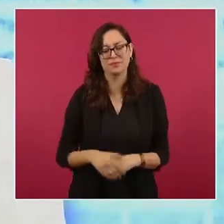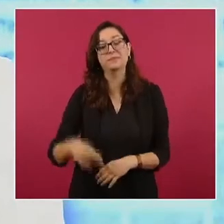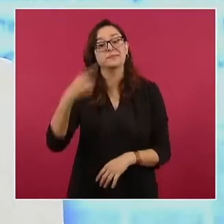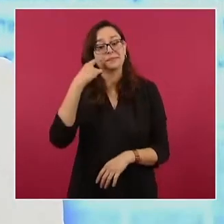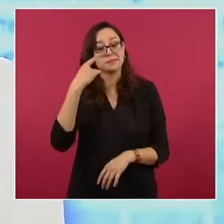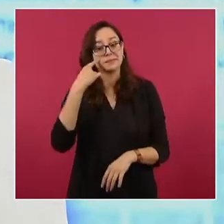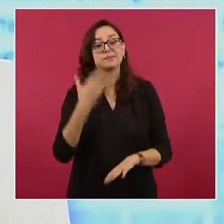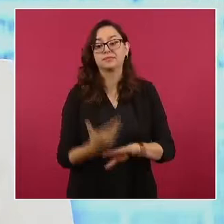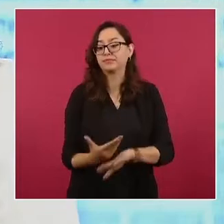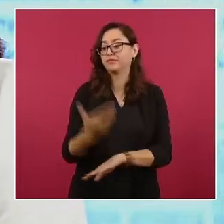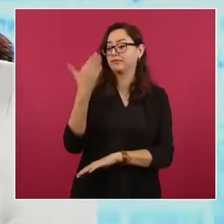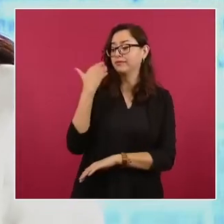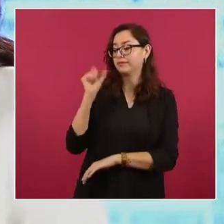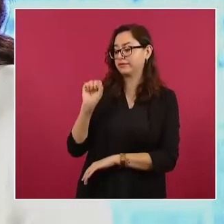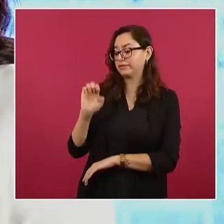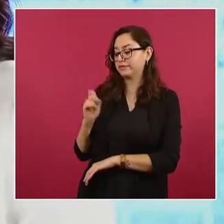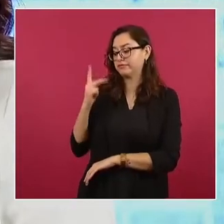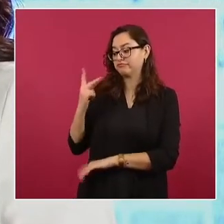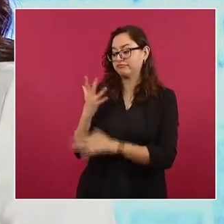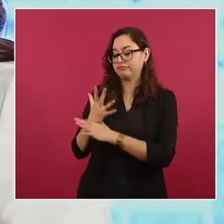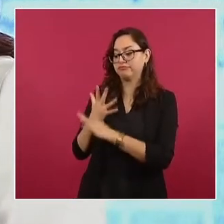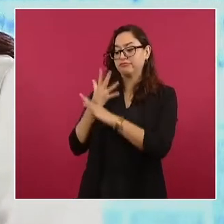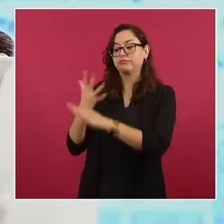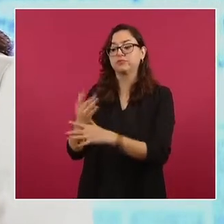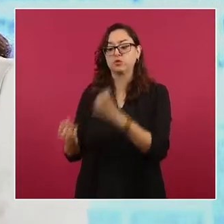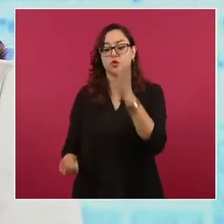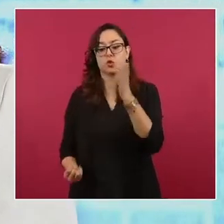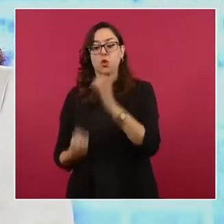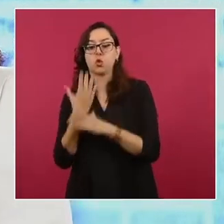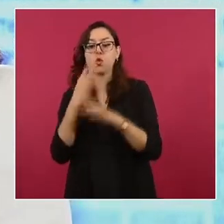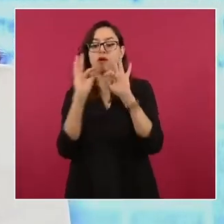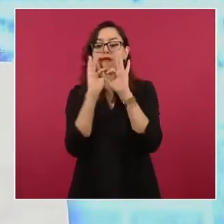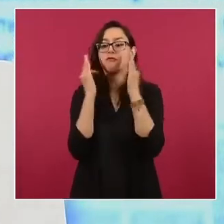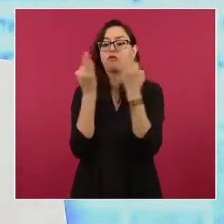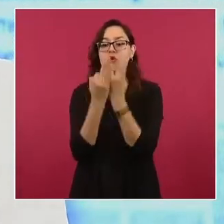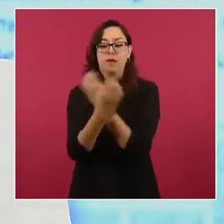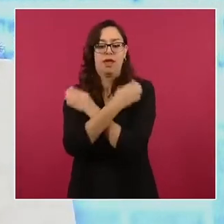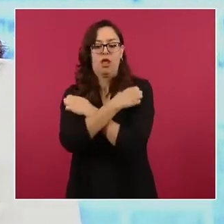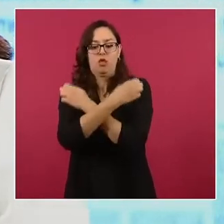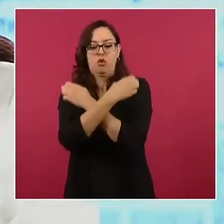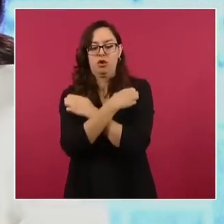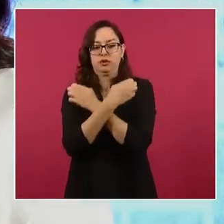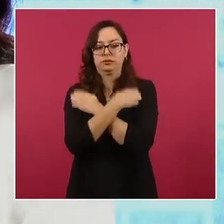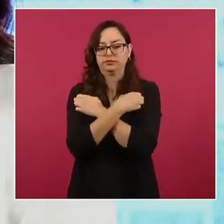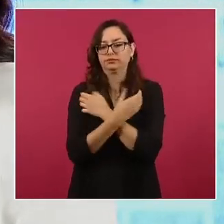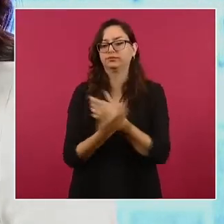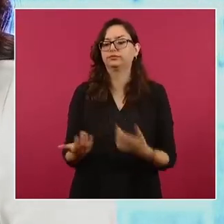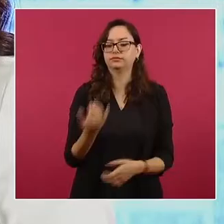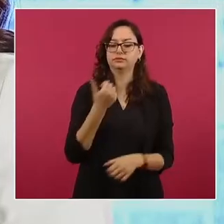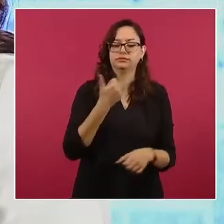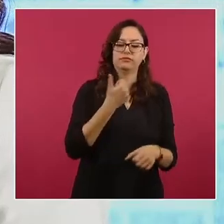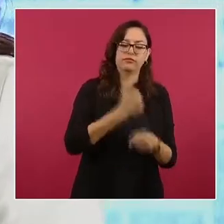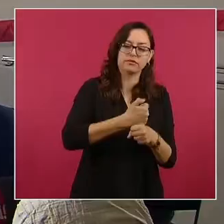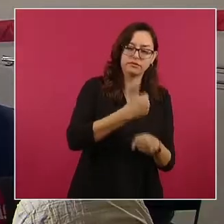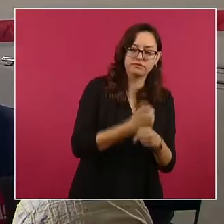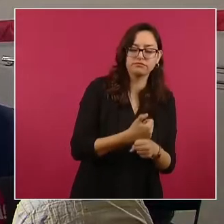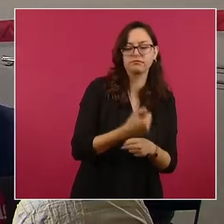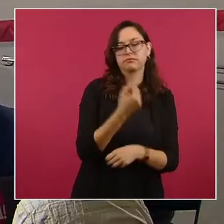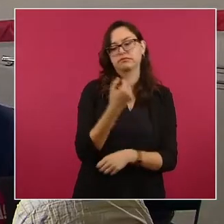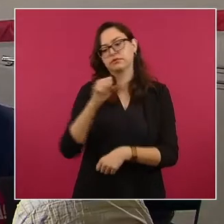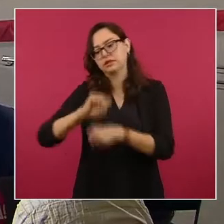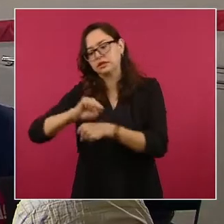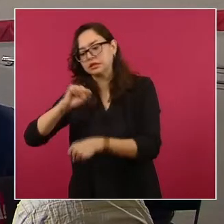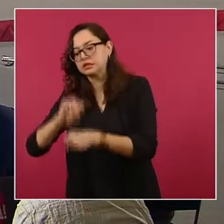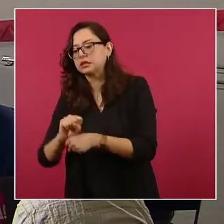Pública sobre la implementación del nuevo plan de estudios en los planteles de educación básica, como ya es